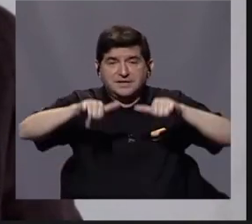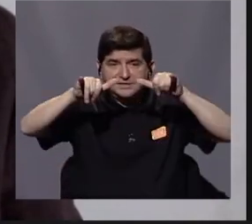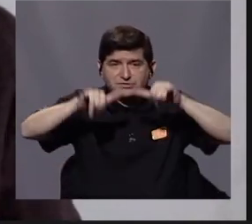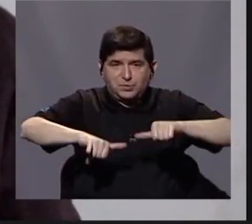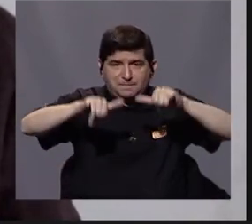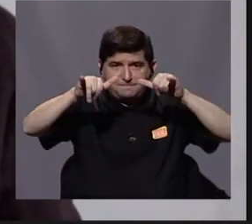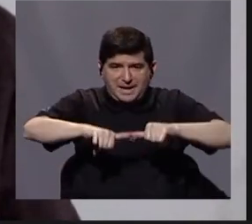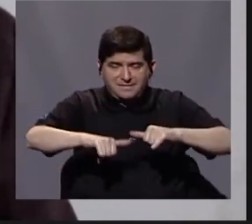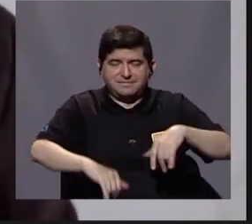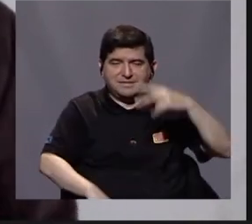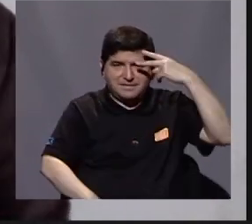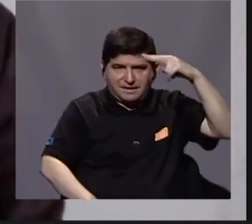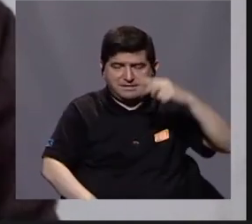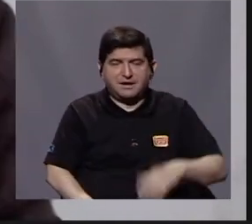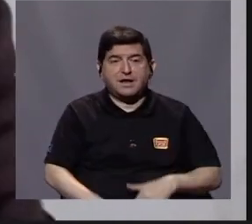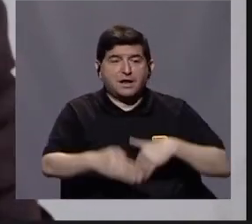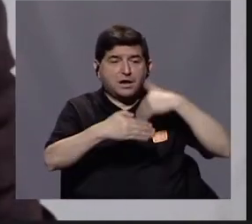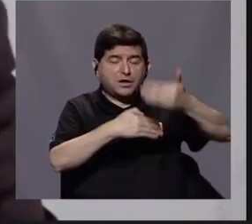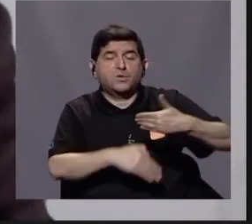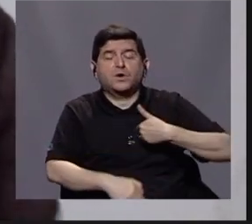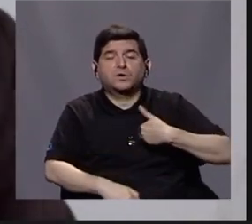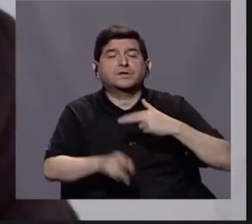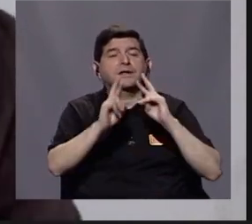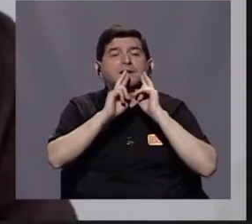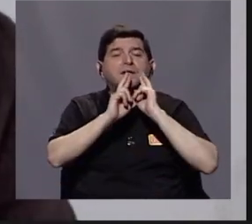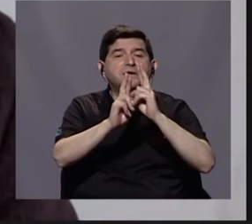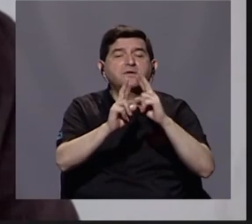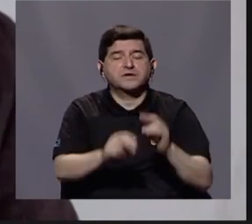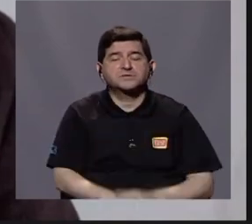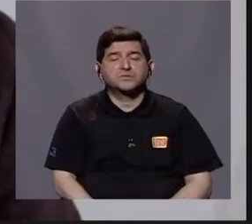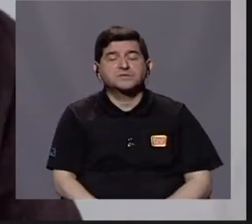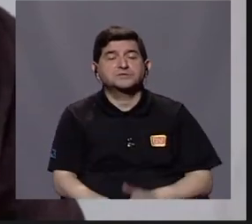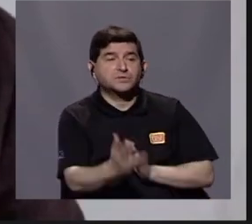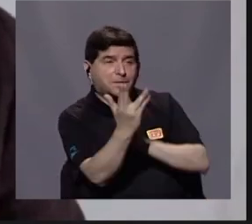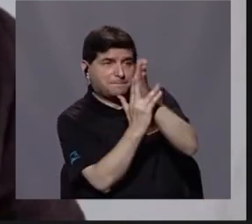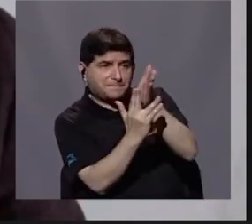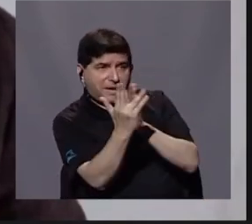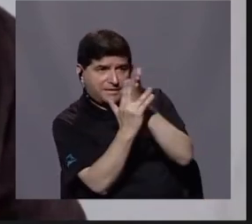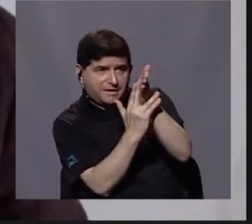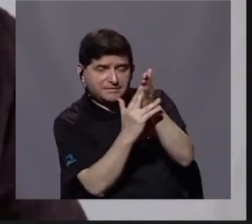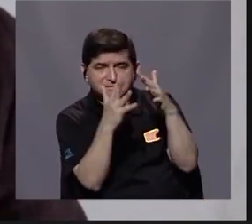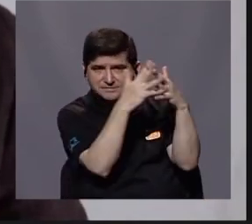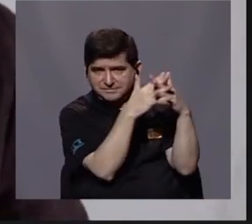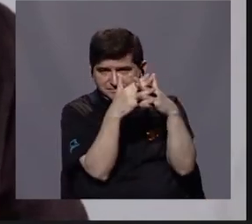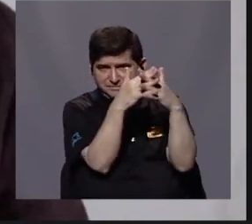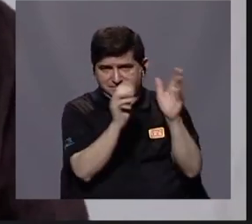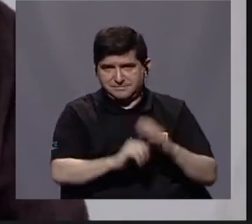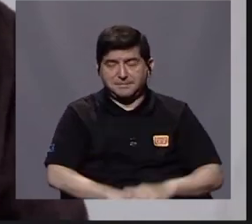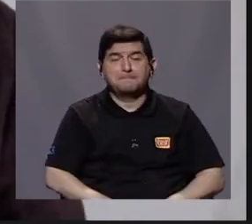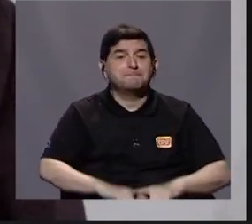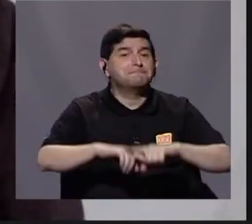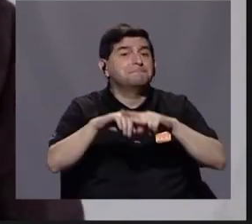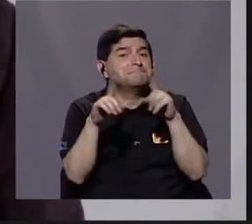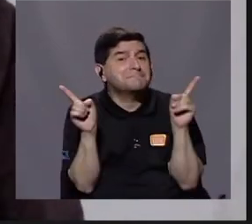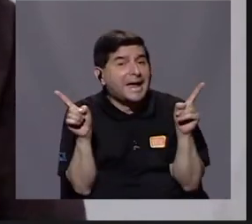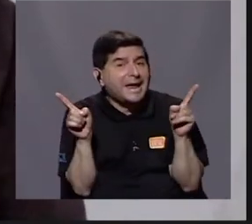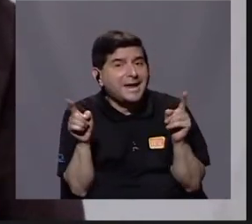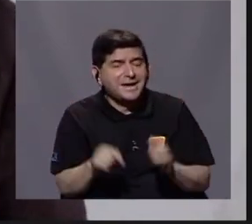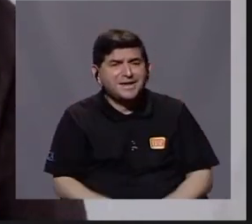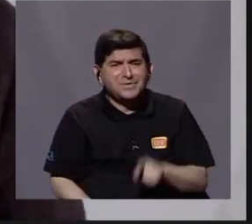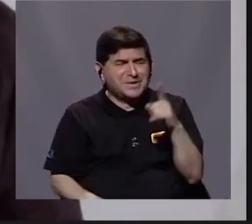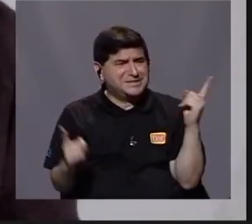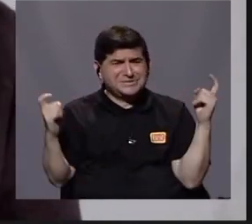en México y después obtener una respuesta hacia su ingreso a los Estados Unidos. Pero, es decir, esto